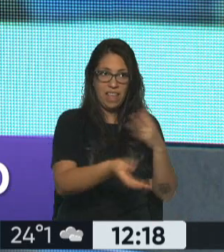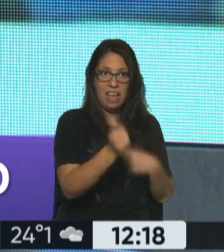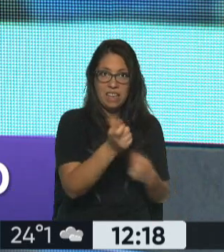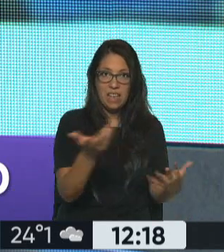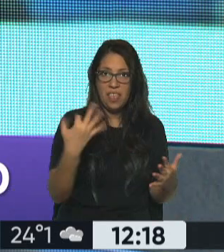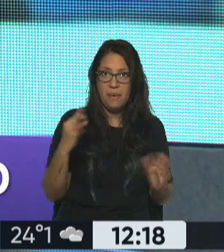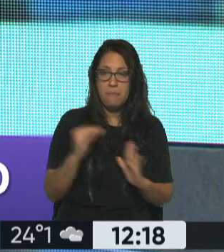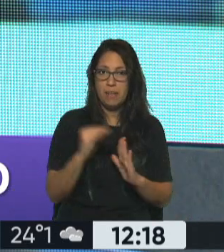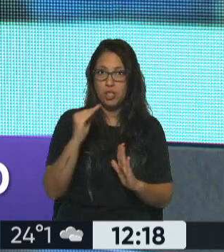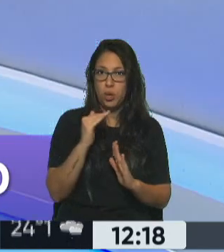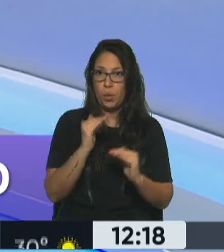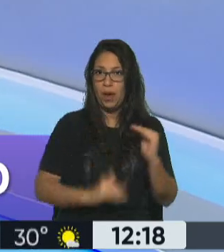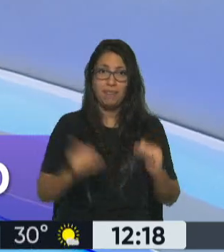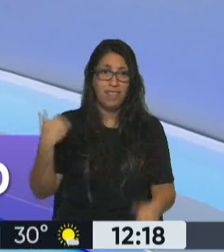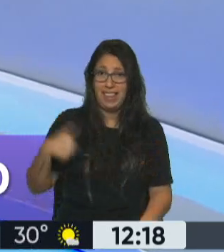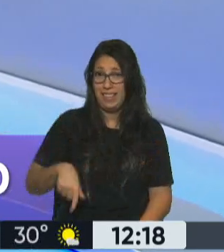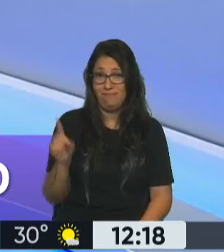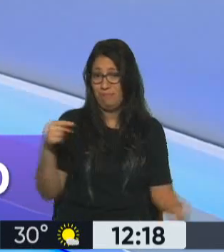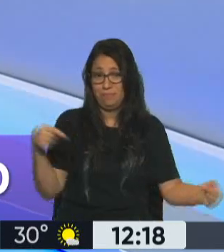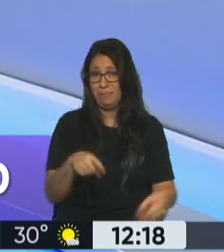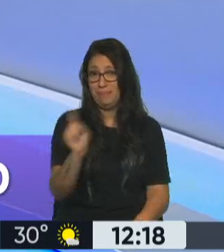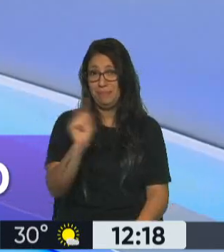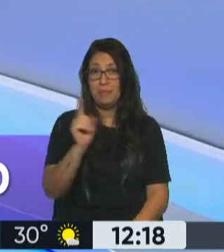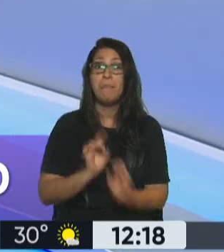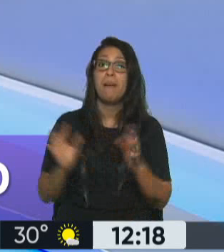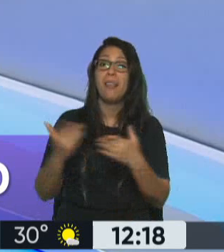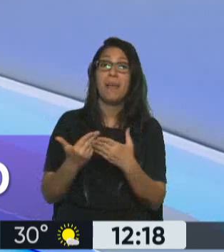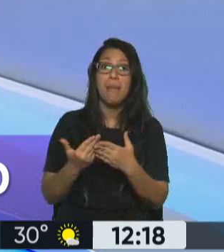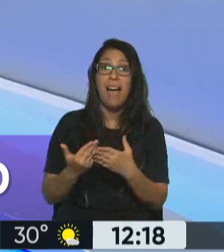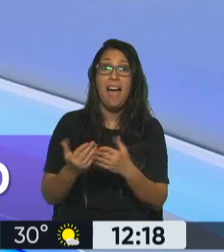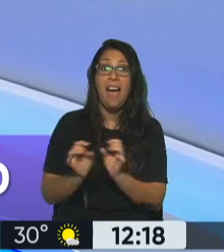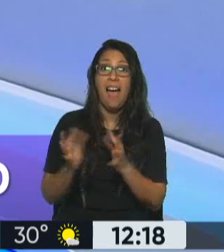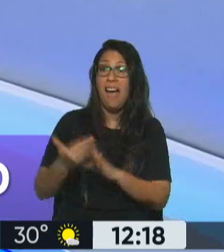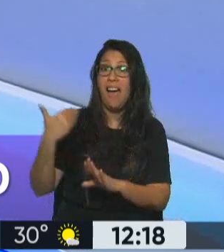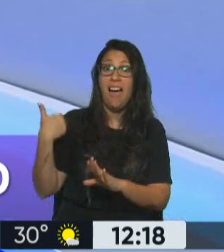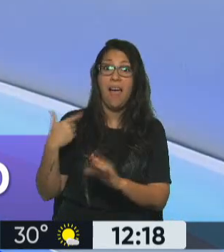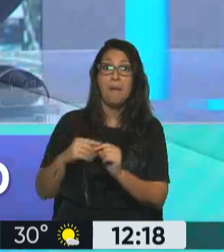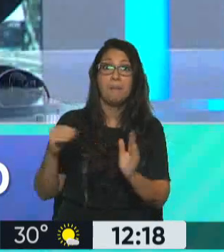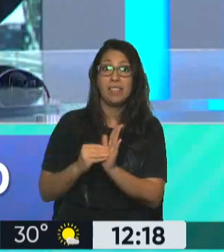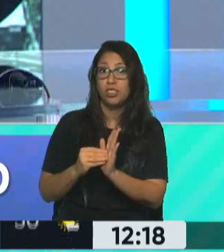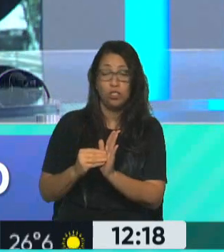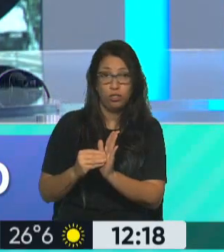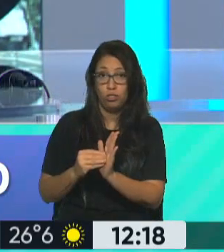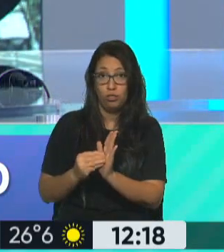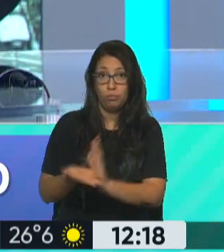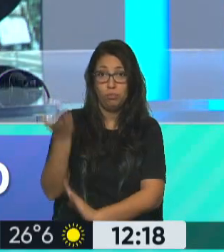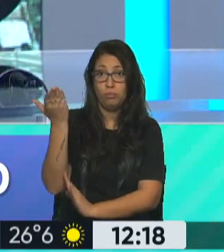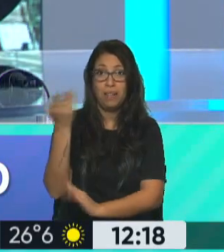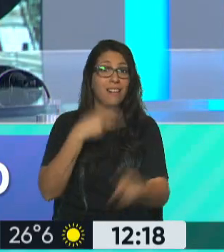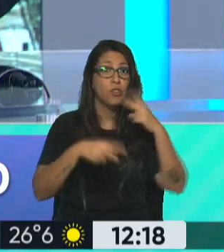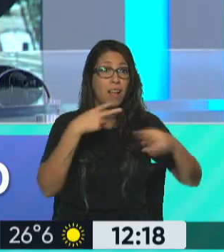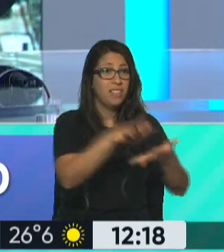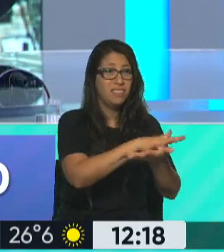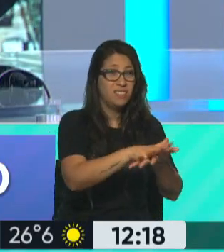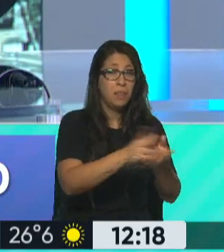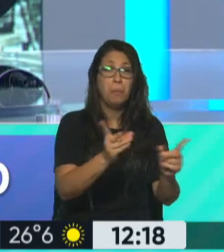que bajar el precio, ¿no? En Argentina no. En Argentina, en pandemia, subieron los precios. Y la gente no salía a comprar. Y los restaurantes estaban vacíos,